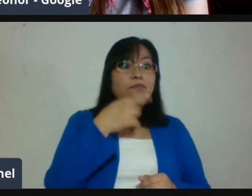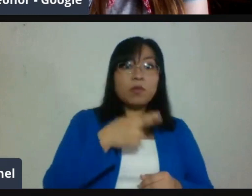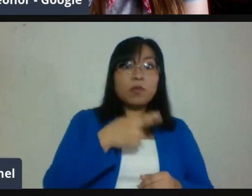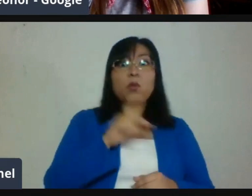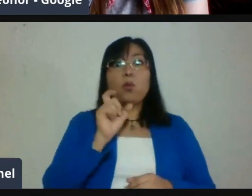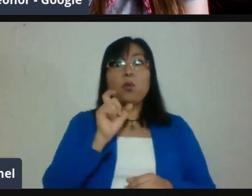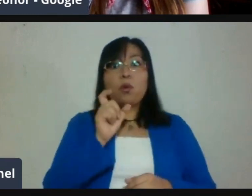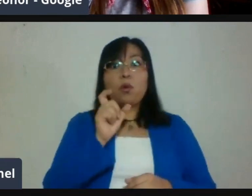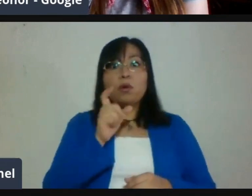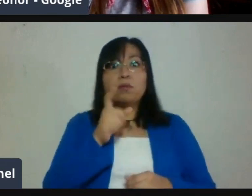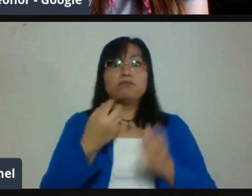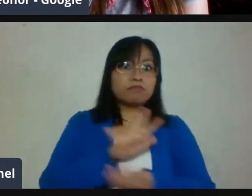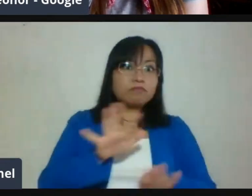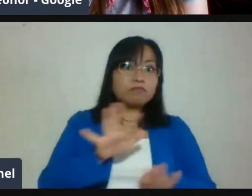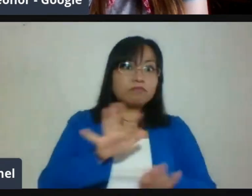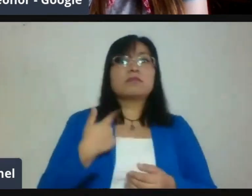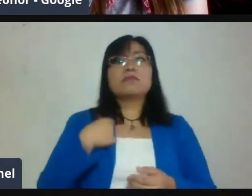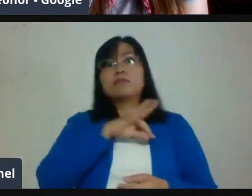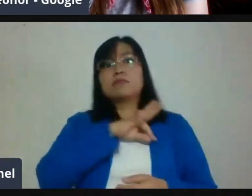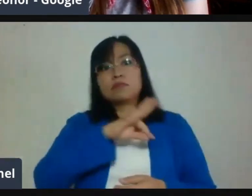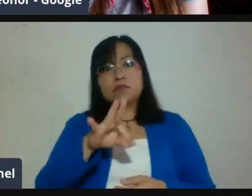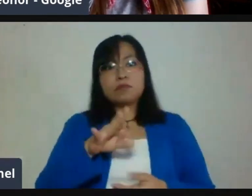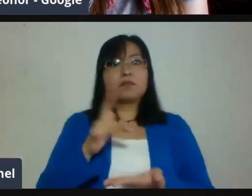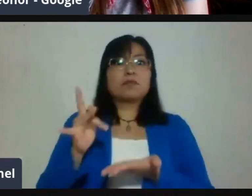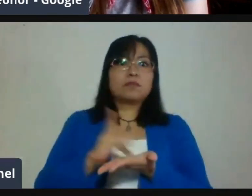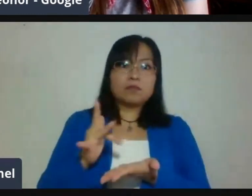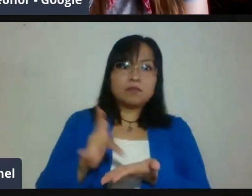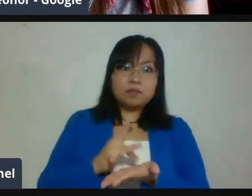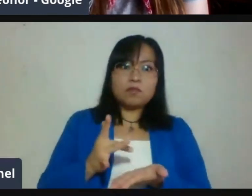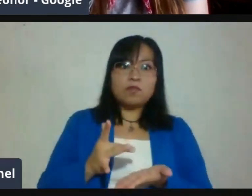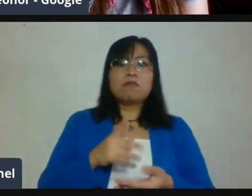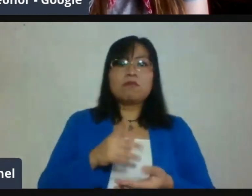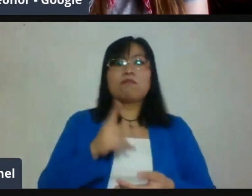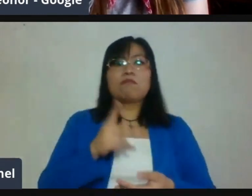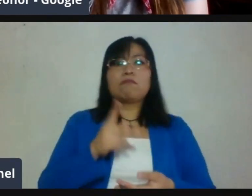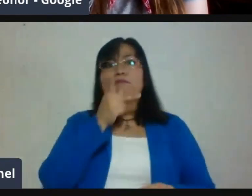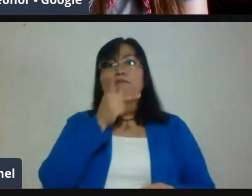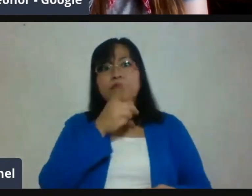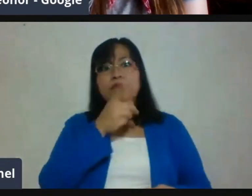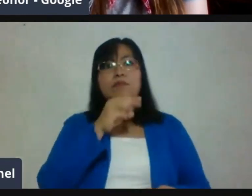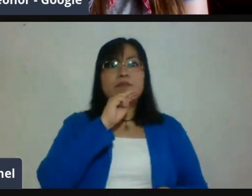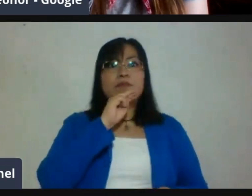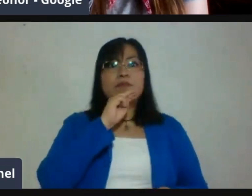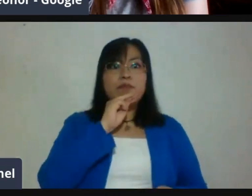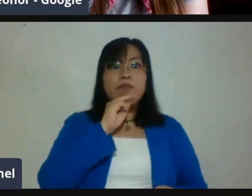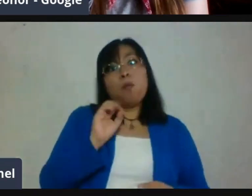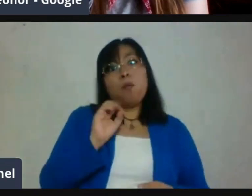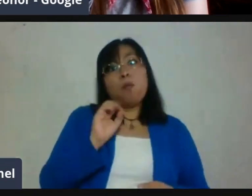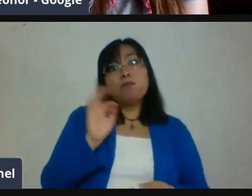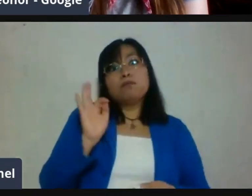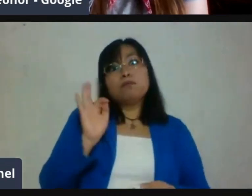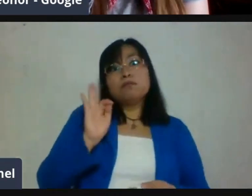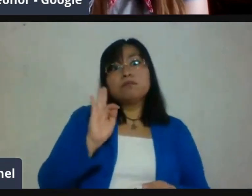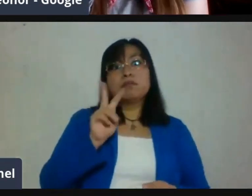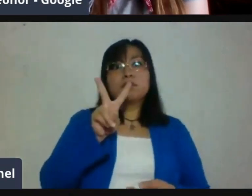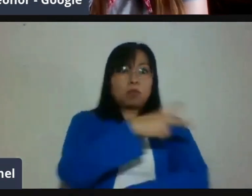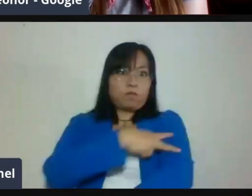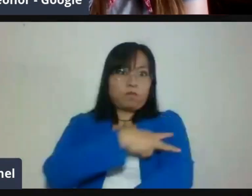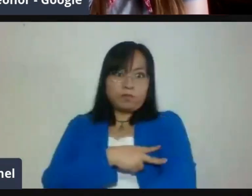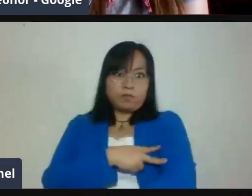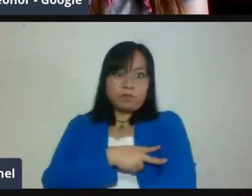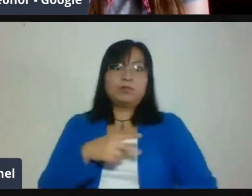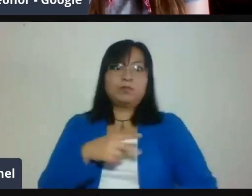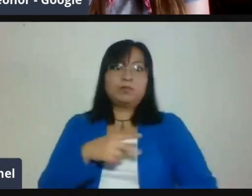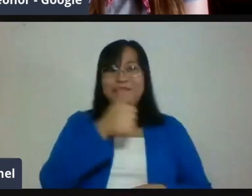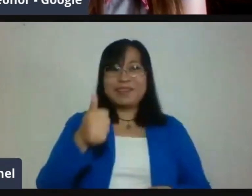mismos padres de familia, ¿no? A mejor las vocales, esas mamás o esos papás que siempre están dispuestos a ayudar para que